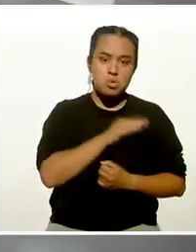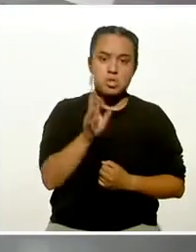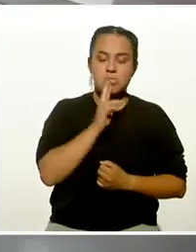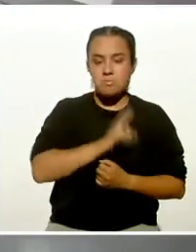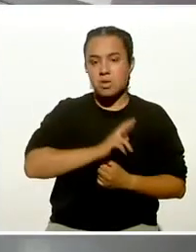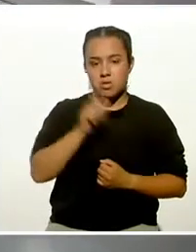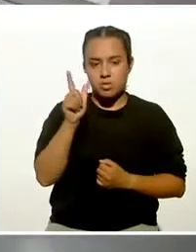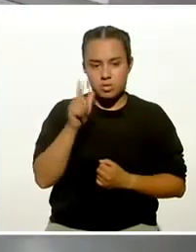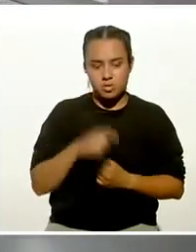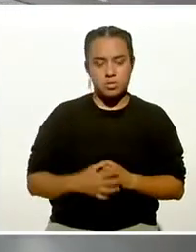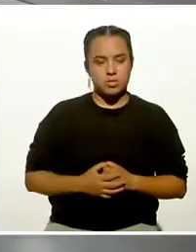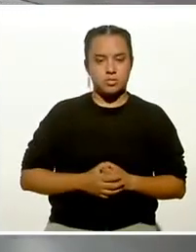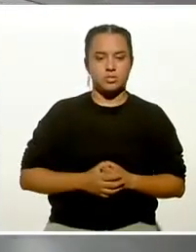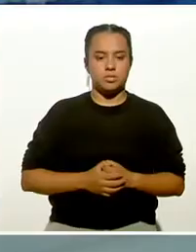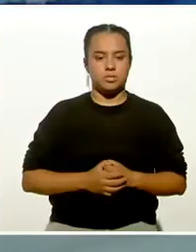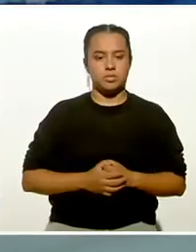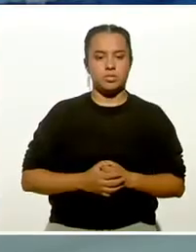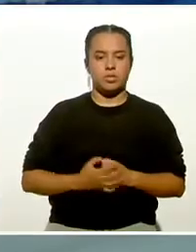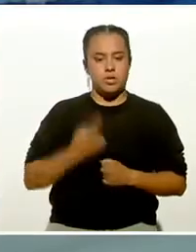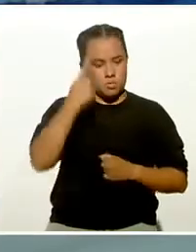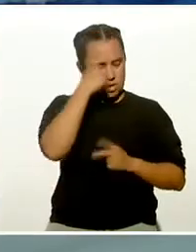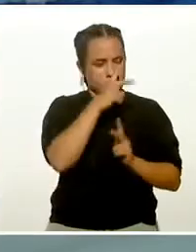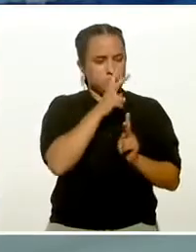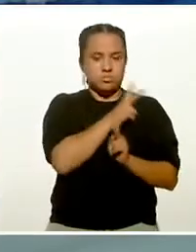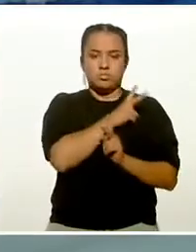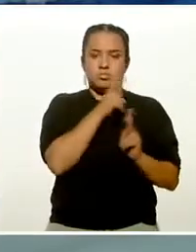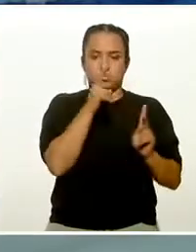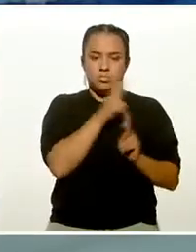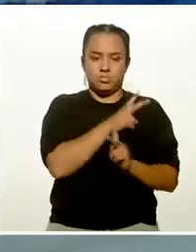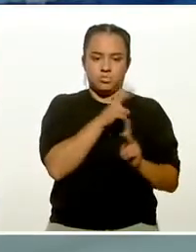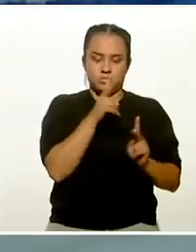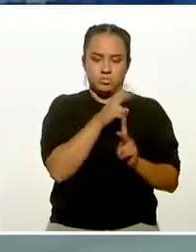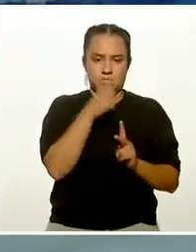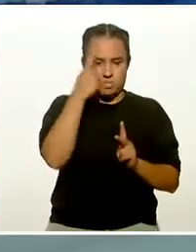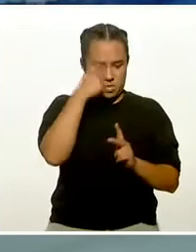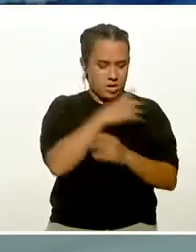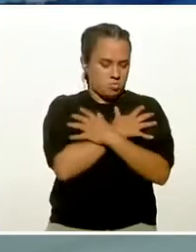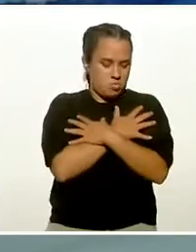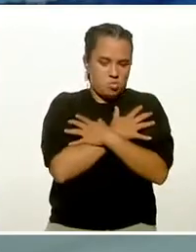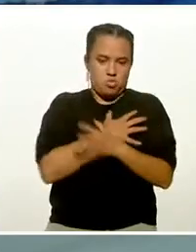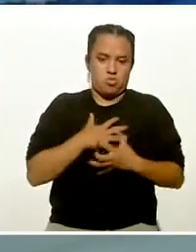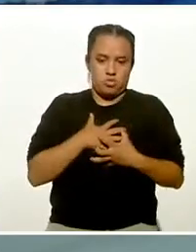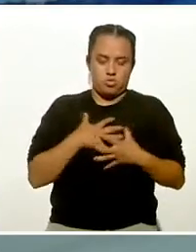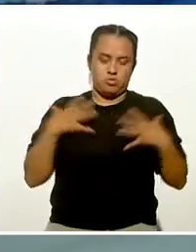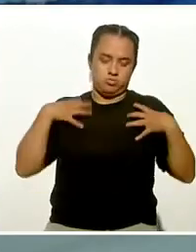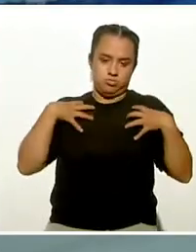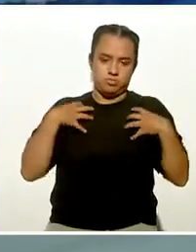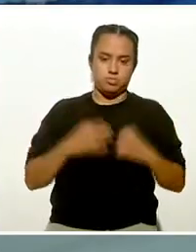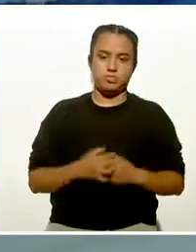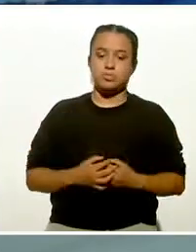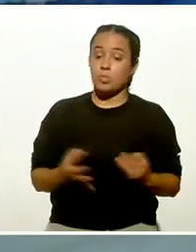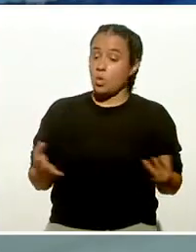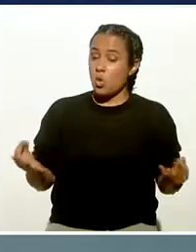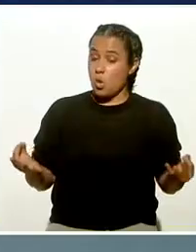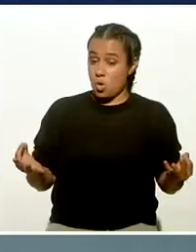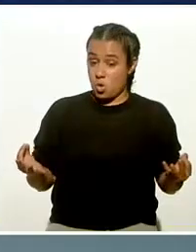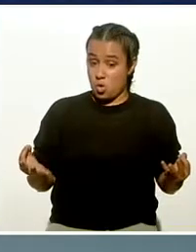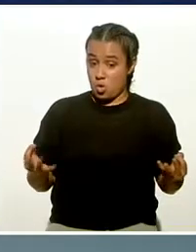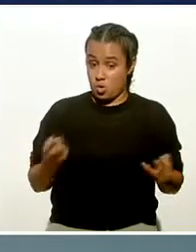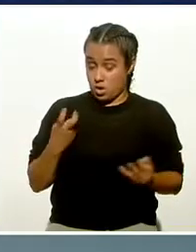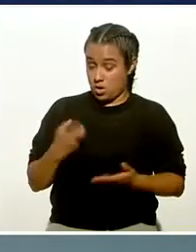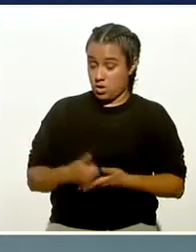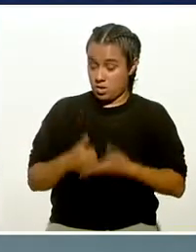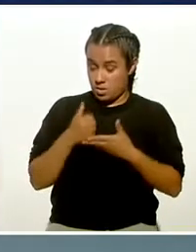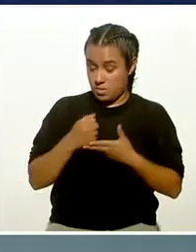que tenemos para transportar el oxígeno a los músculos. ¿Yoga ayuda como ejercicio